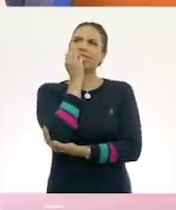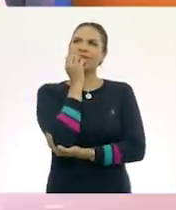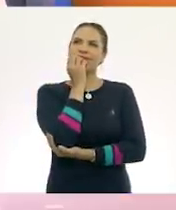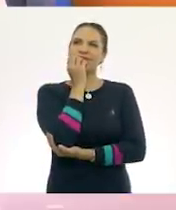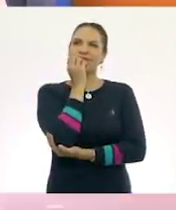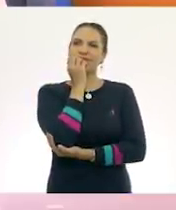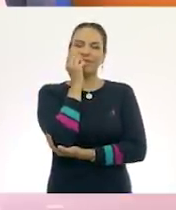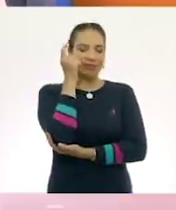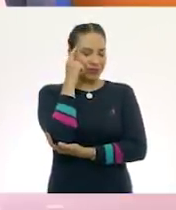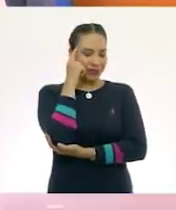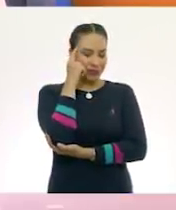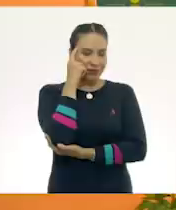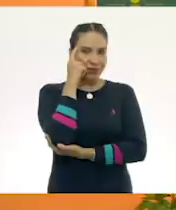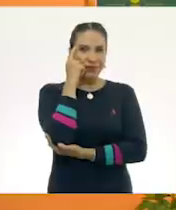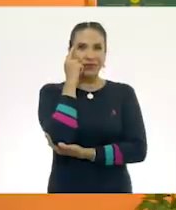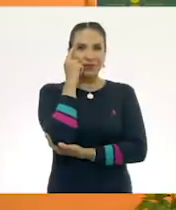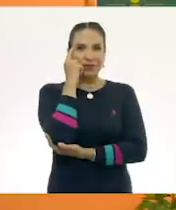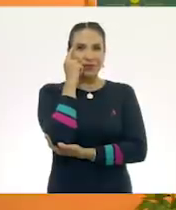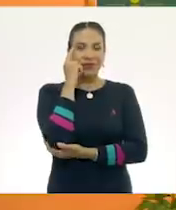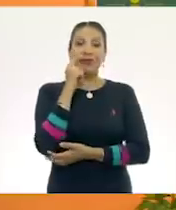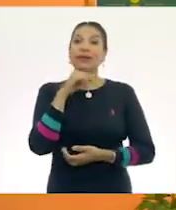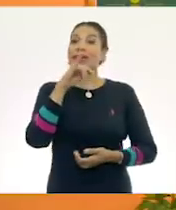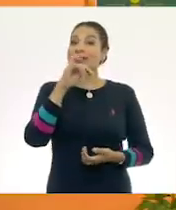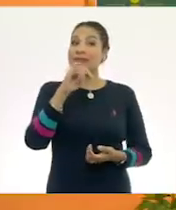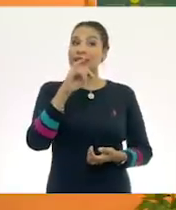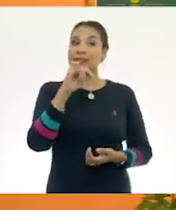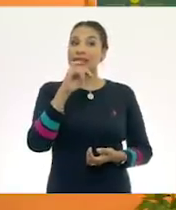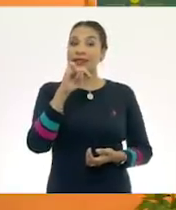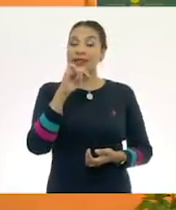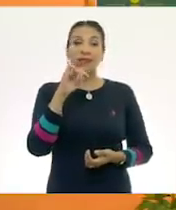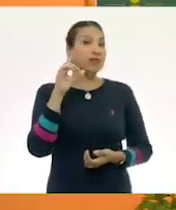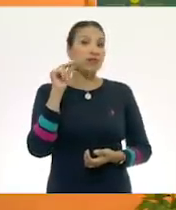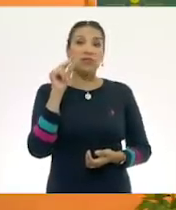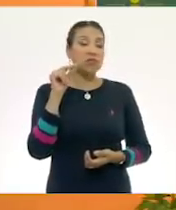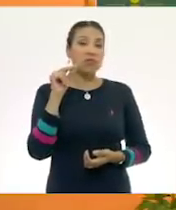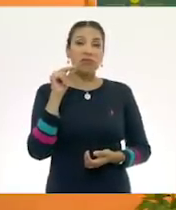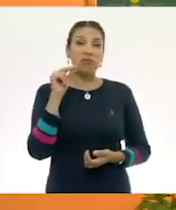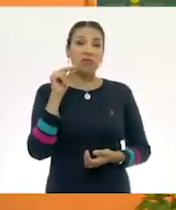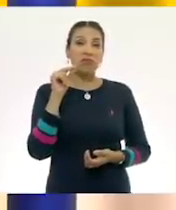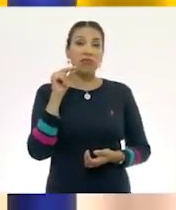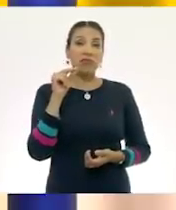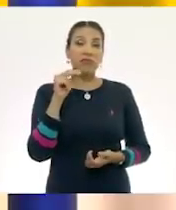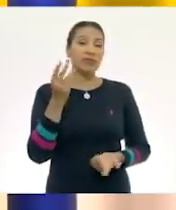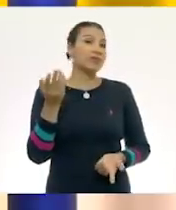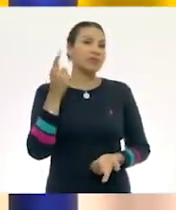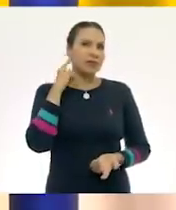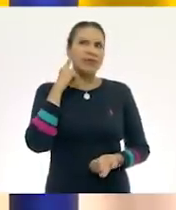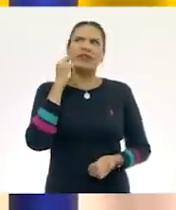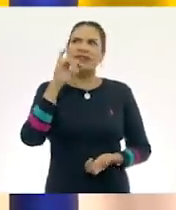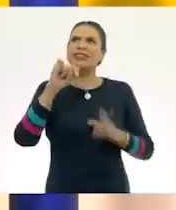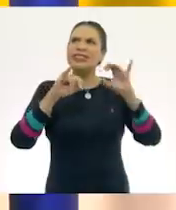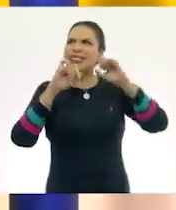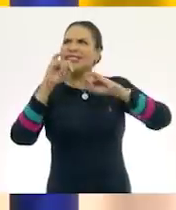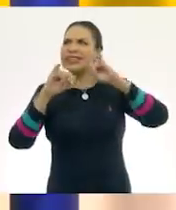¿Qué dicen allá en ¿Qué dicen en casa? ¿Sí? ¿No? ¿Escucho más sí?